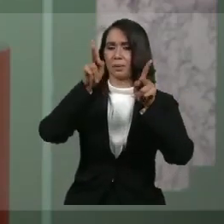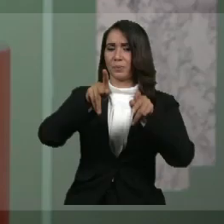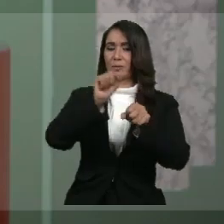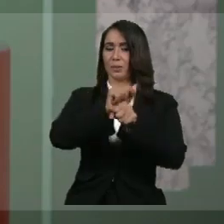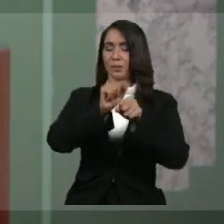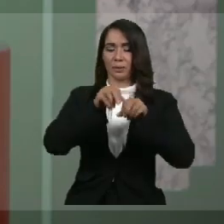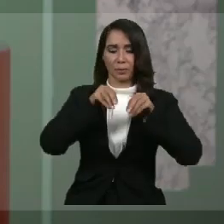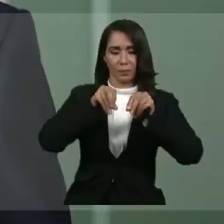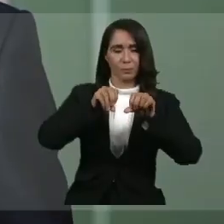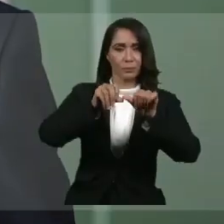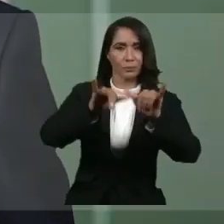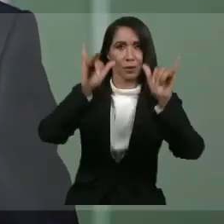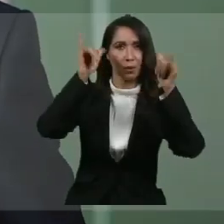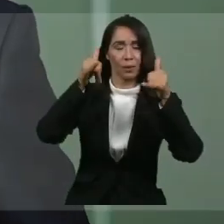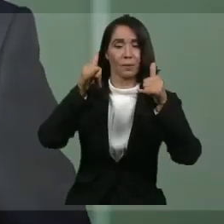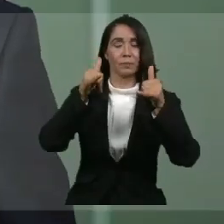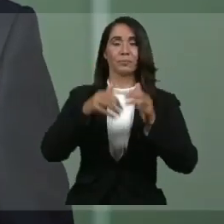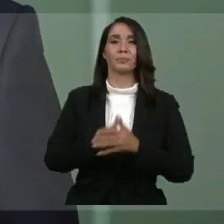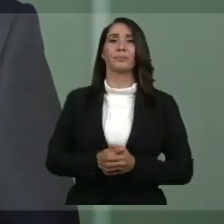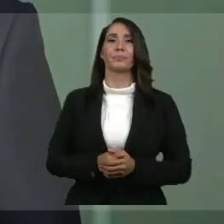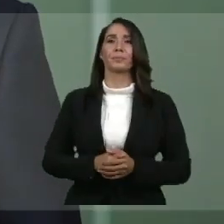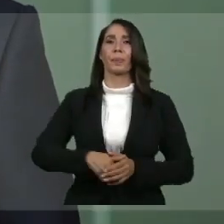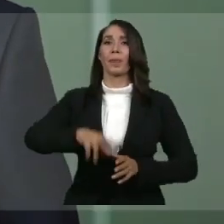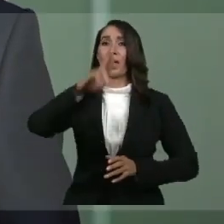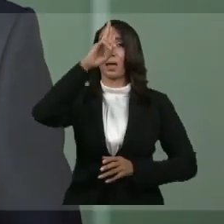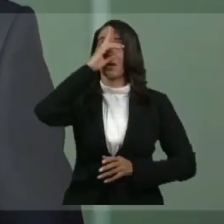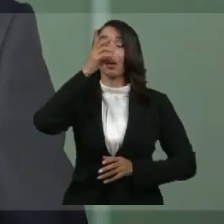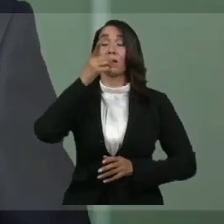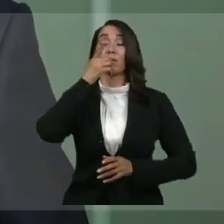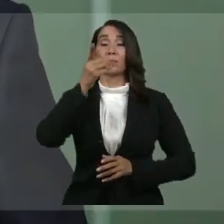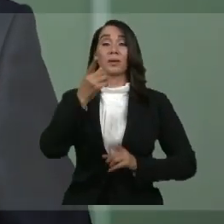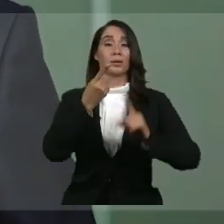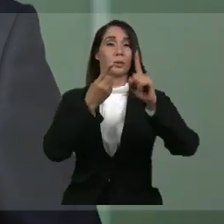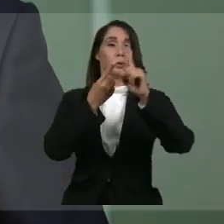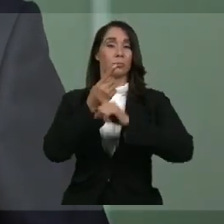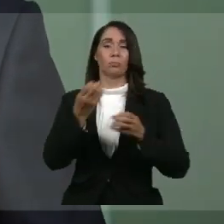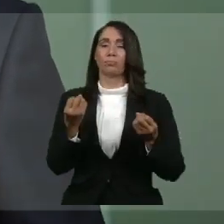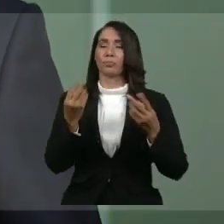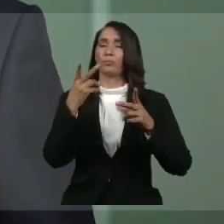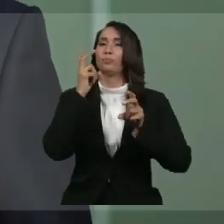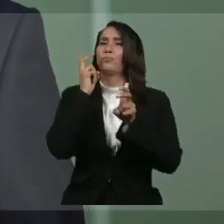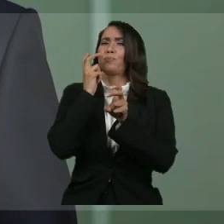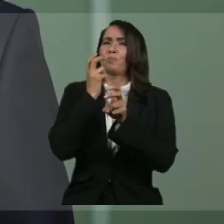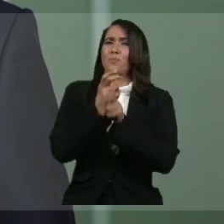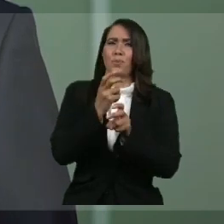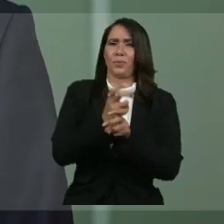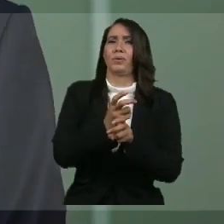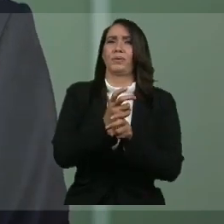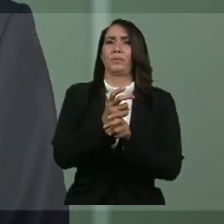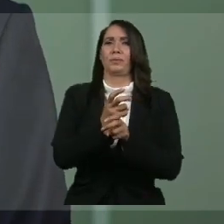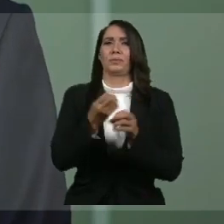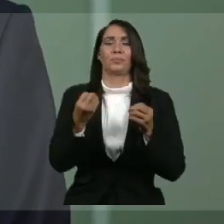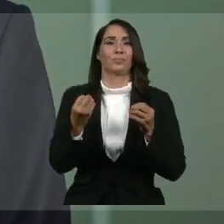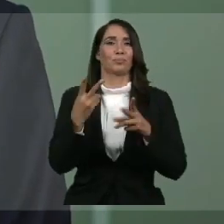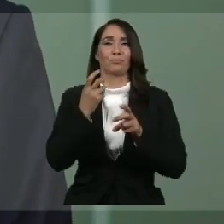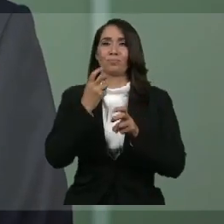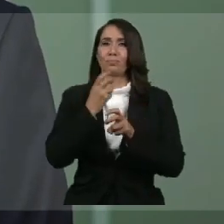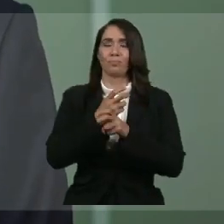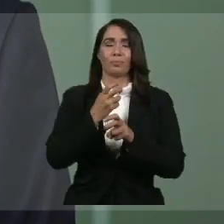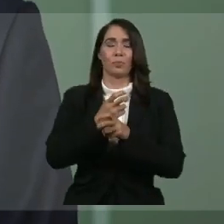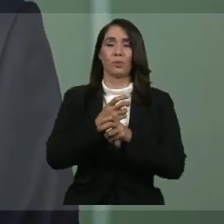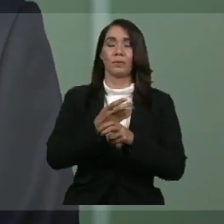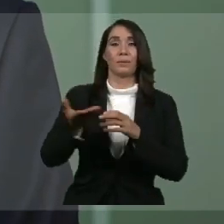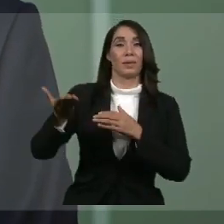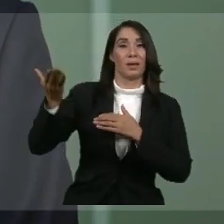agropecuarios. Pueblo dominicano, ha sido un mes difícil para todos, muy difícil, como nunca